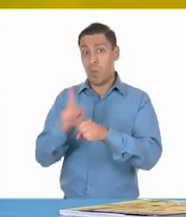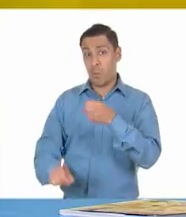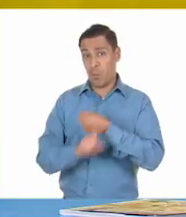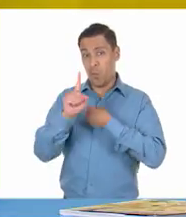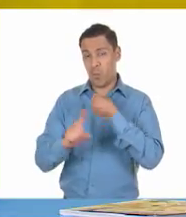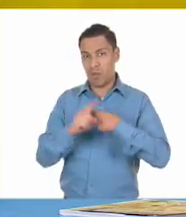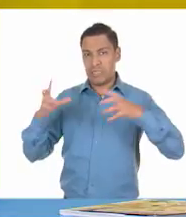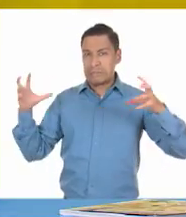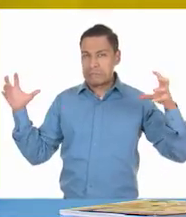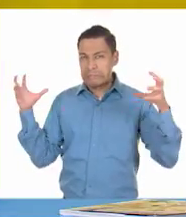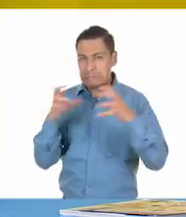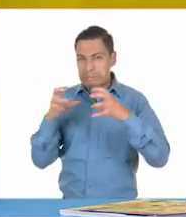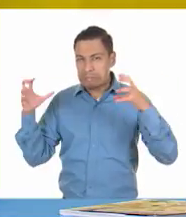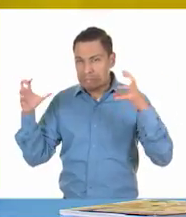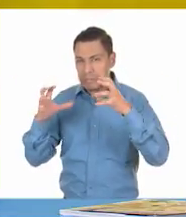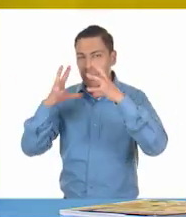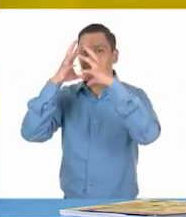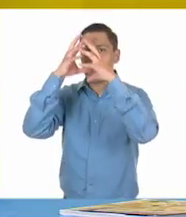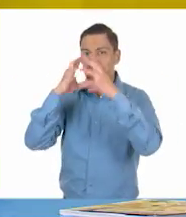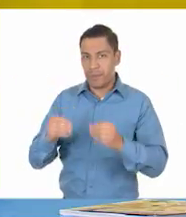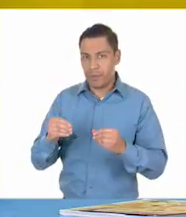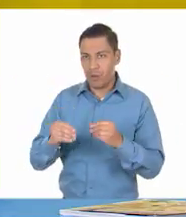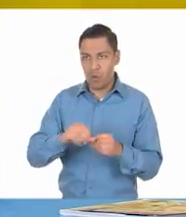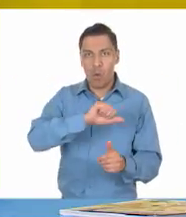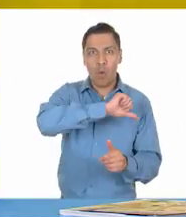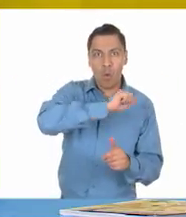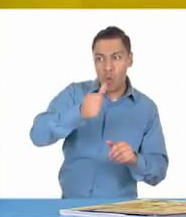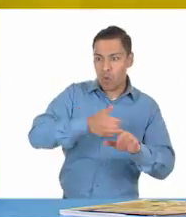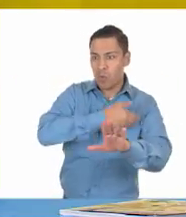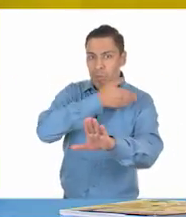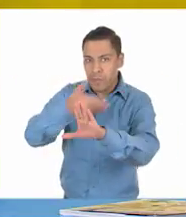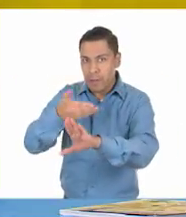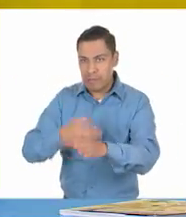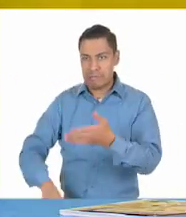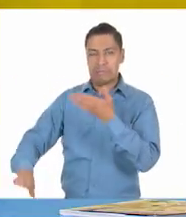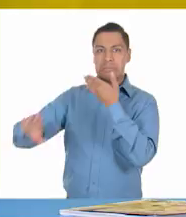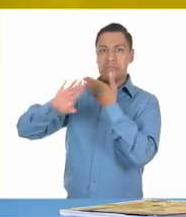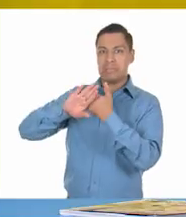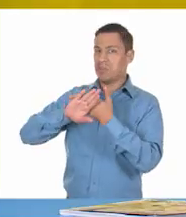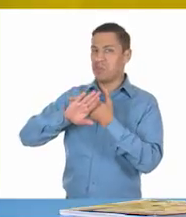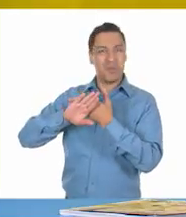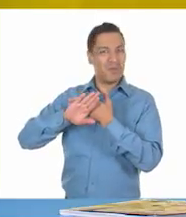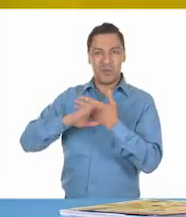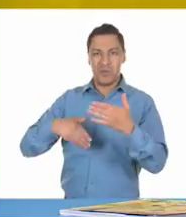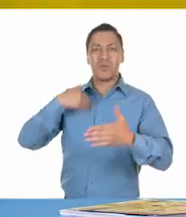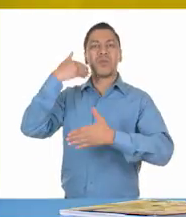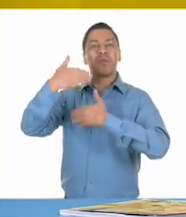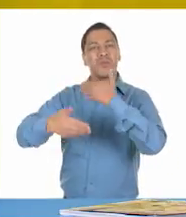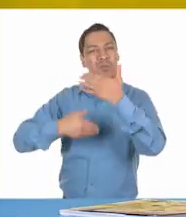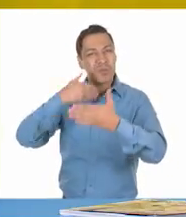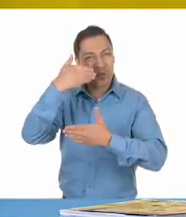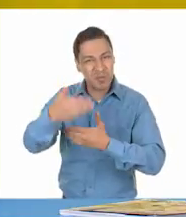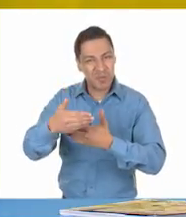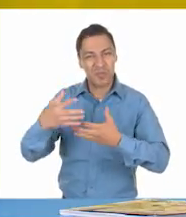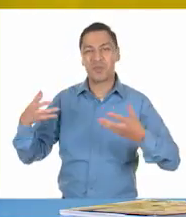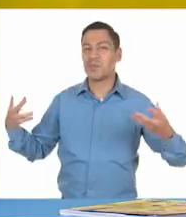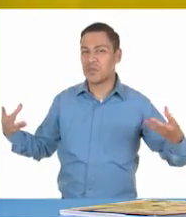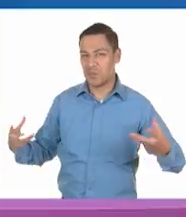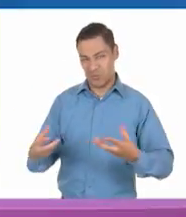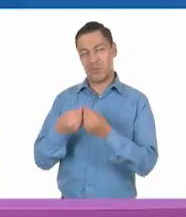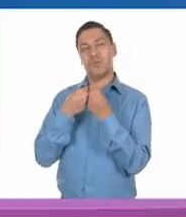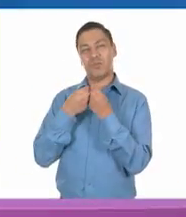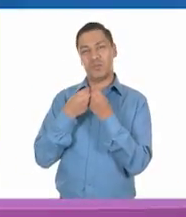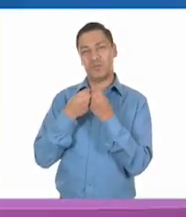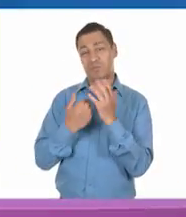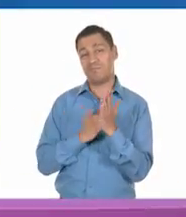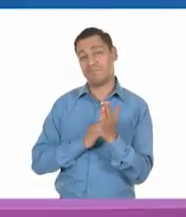de manera que no solo dañen a los involucrados, sino que además el resultado sea un avance para todos. Sí,